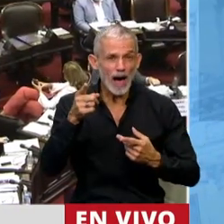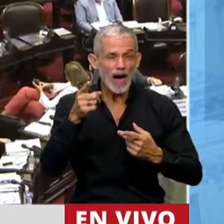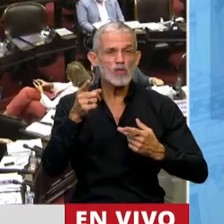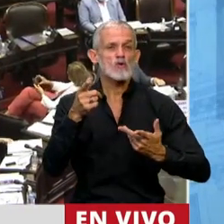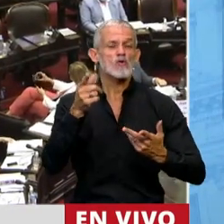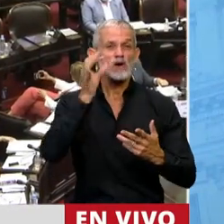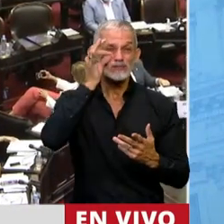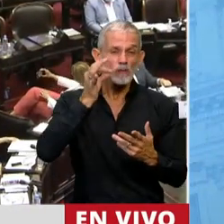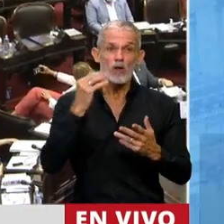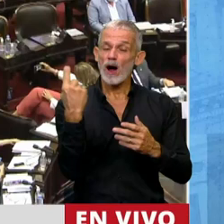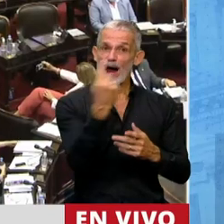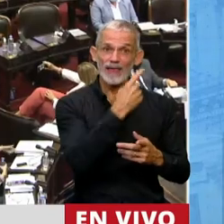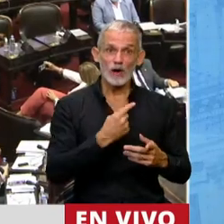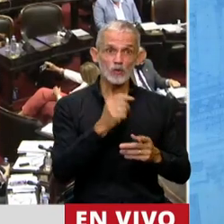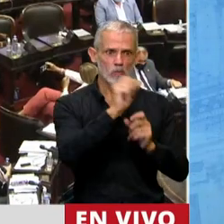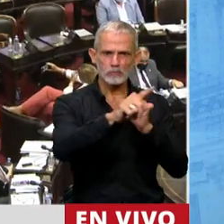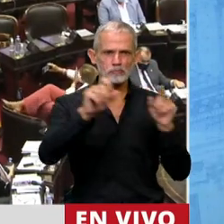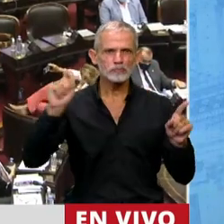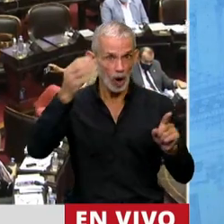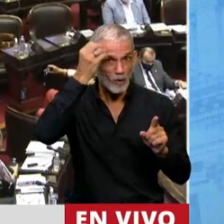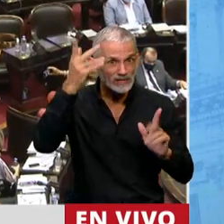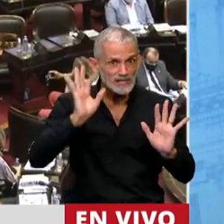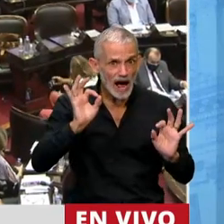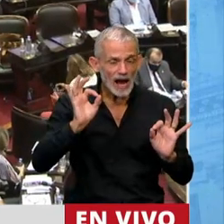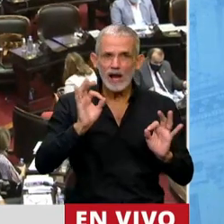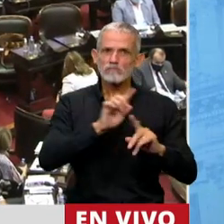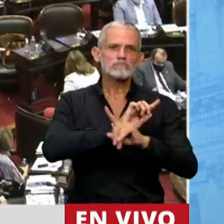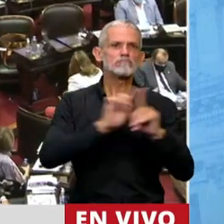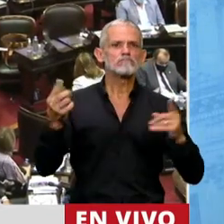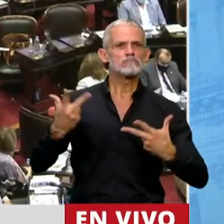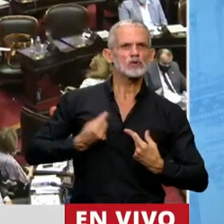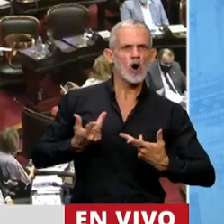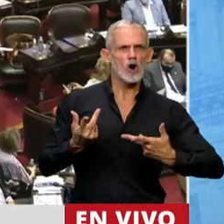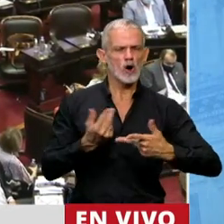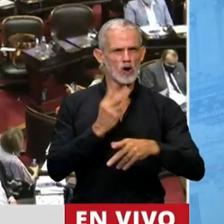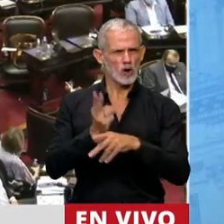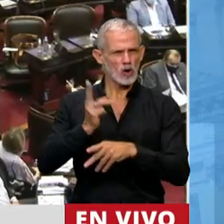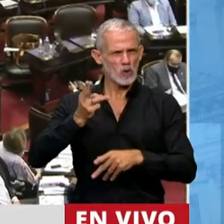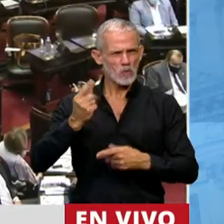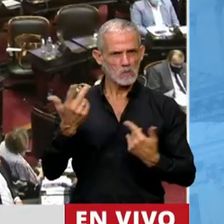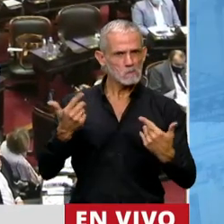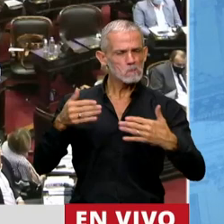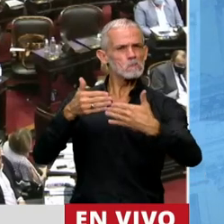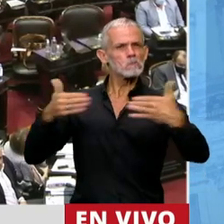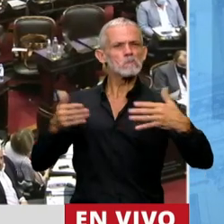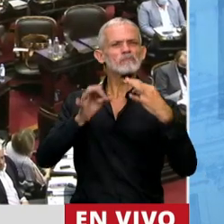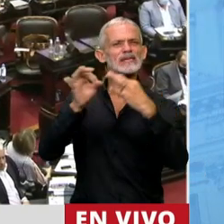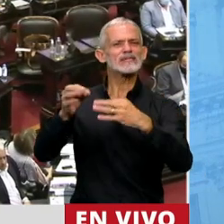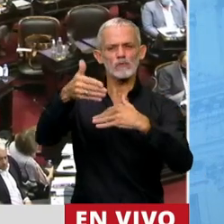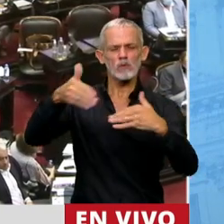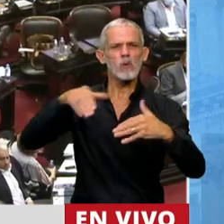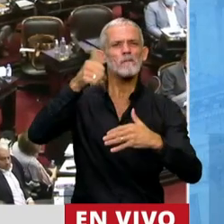nos hacíamos cada uno en su jurisdicción, un hisopado oficial, tampoco íbamos a poder entrar. Llegamos al cruce de